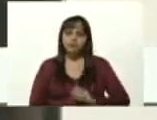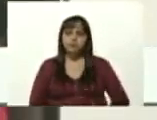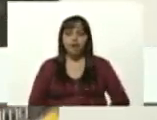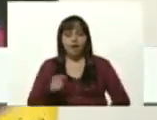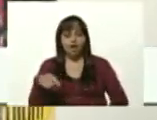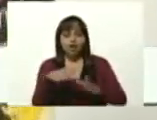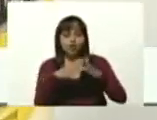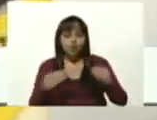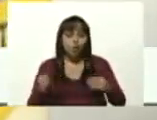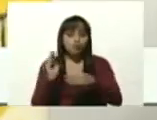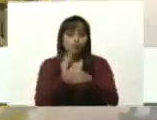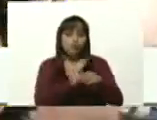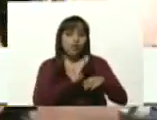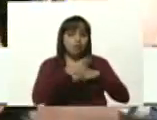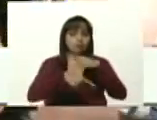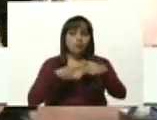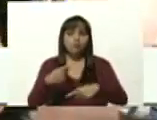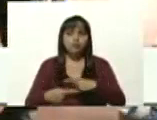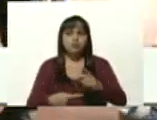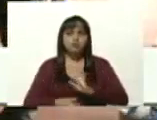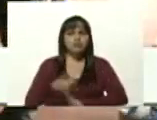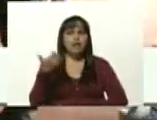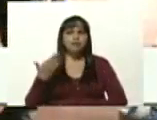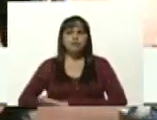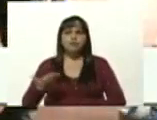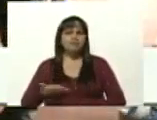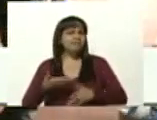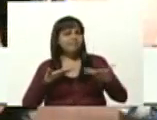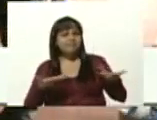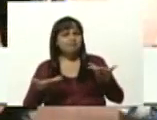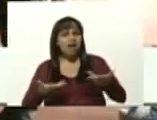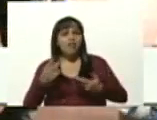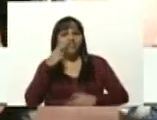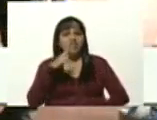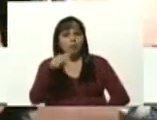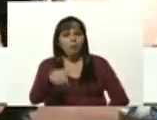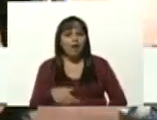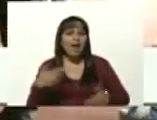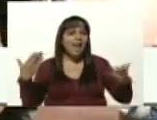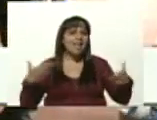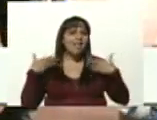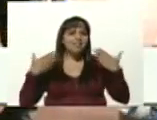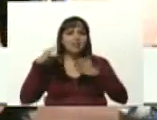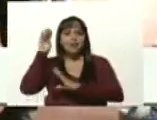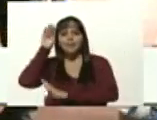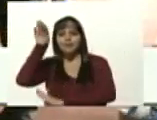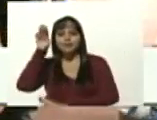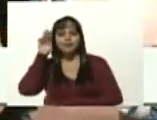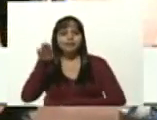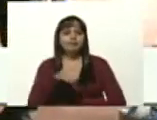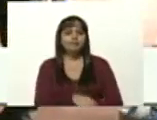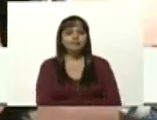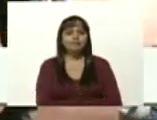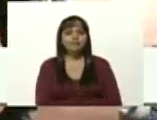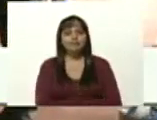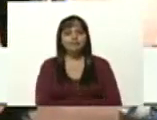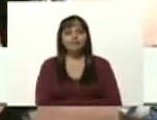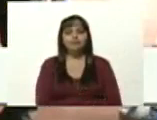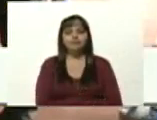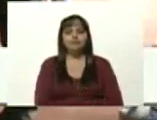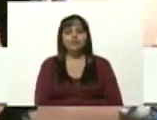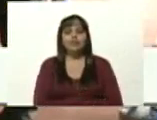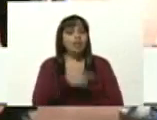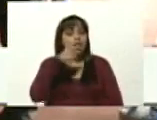este proceso y fundamentalmente vemos hoy la alegría de nuestros maestros de nuestros profesores y del poder popular